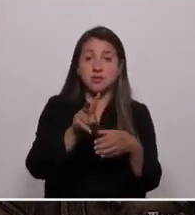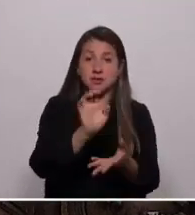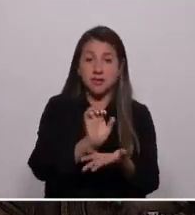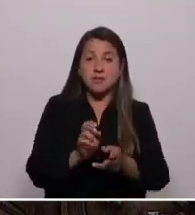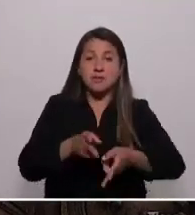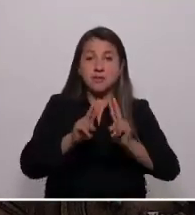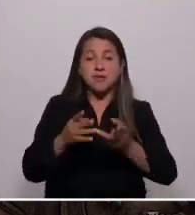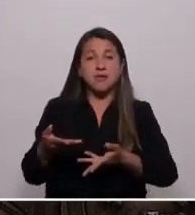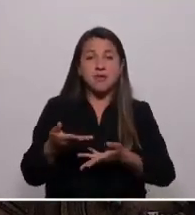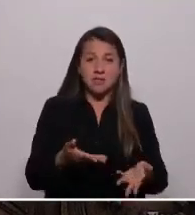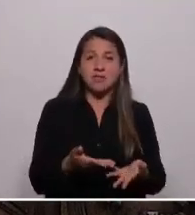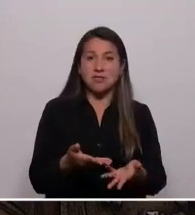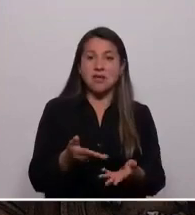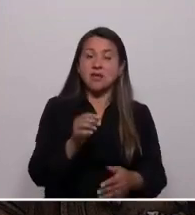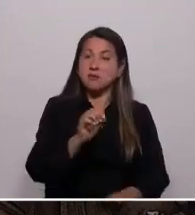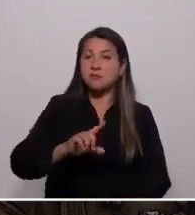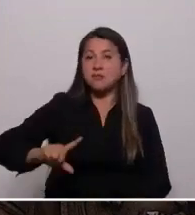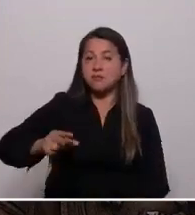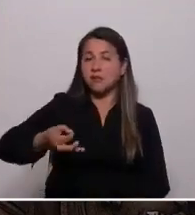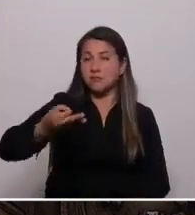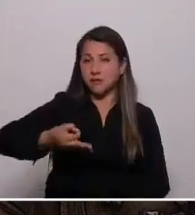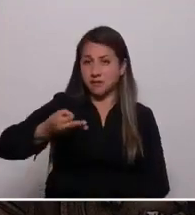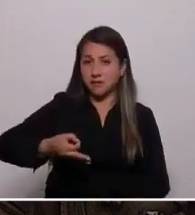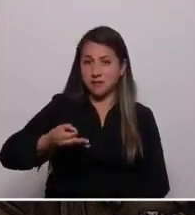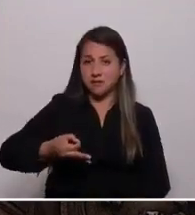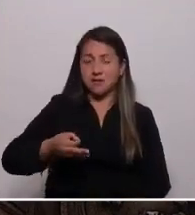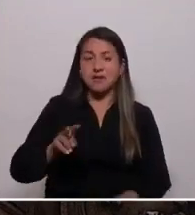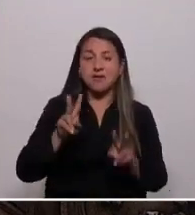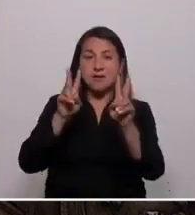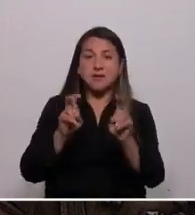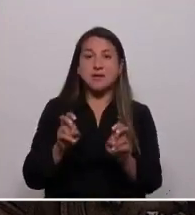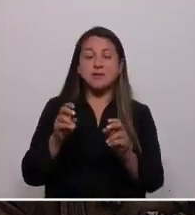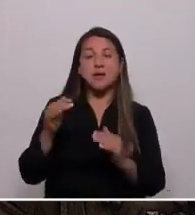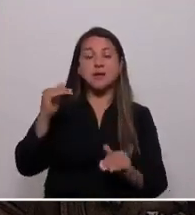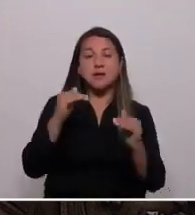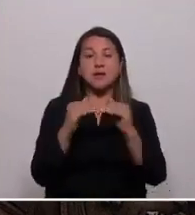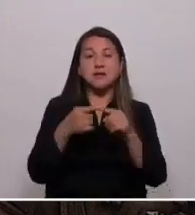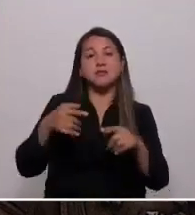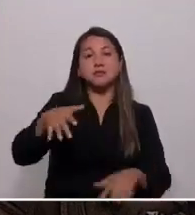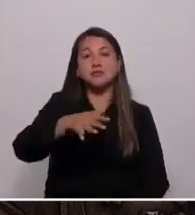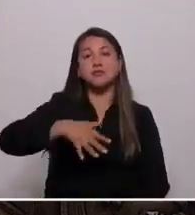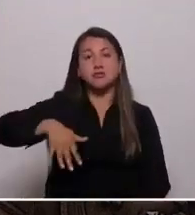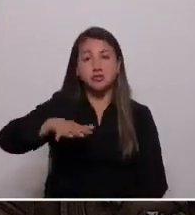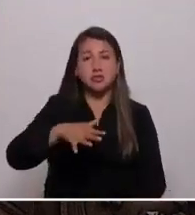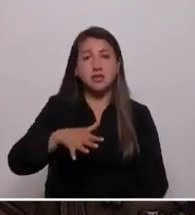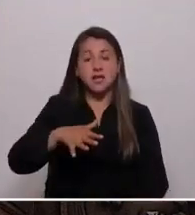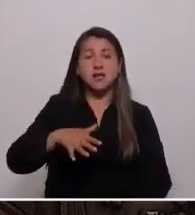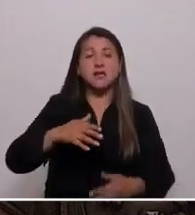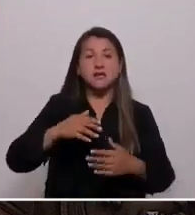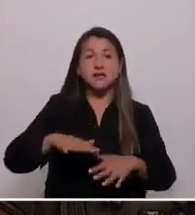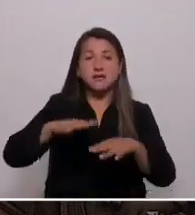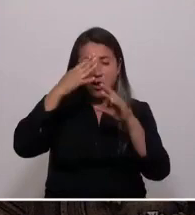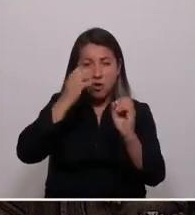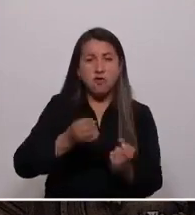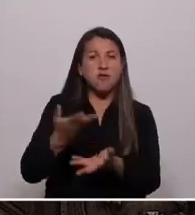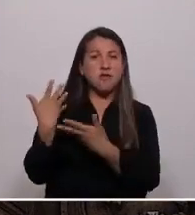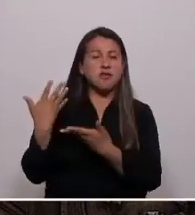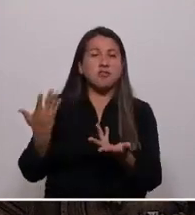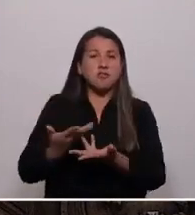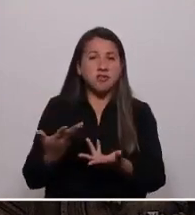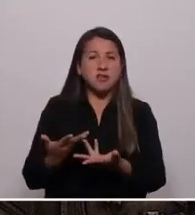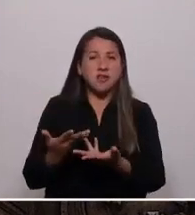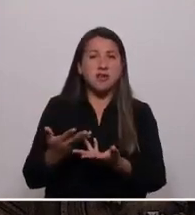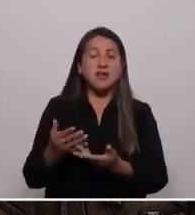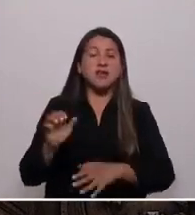proveerlo de manera gradual y efectiva bajo criterios de equidad social y territorial, dejando atrás de una buena vez la noción de Estado